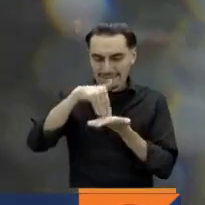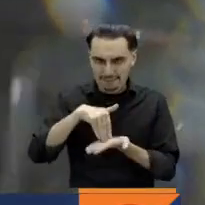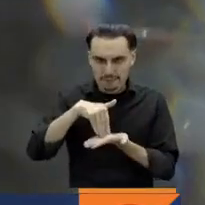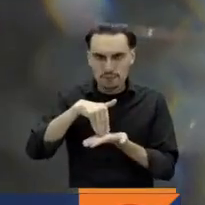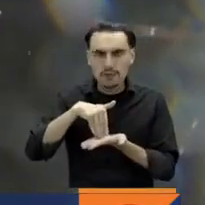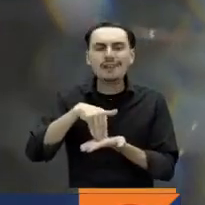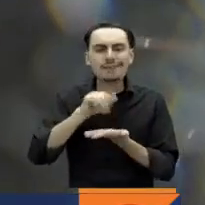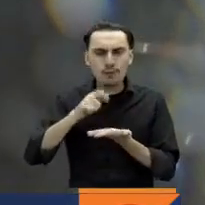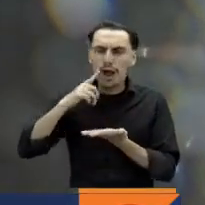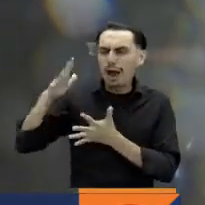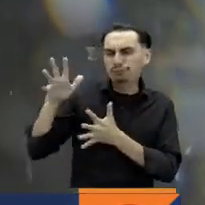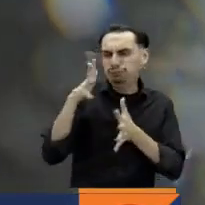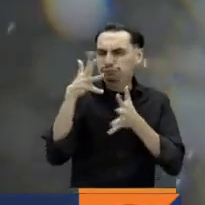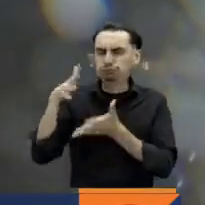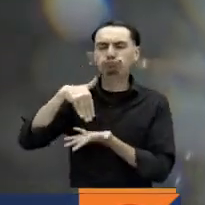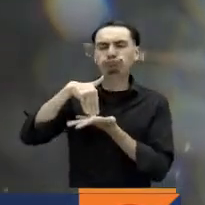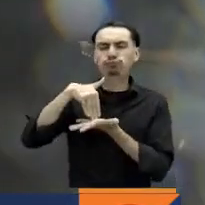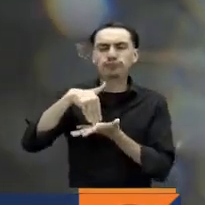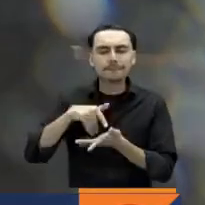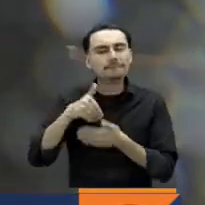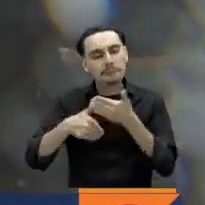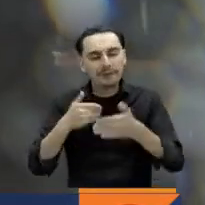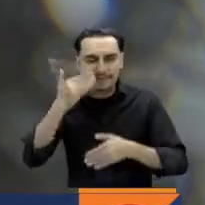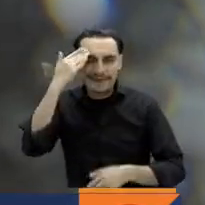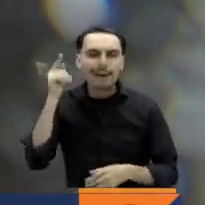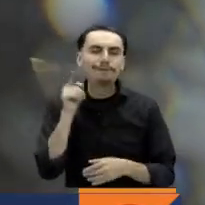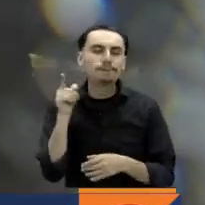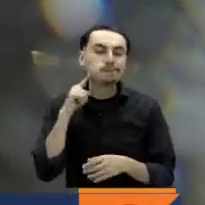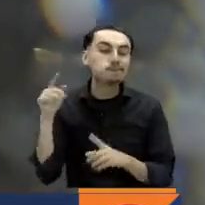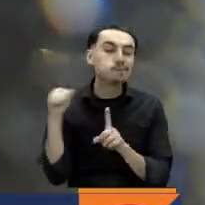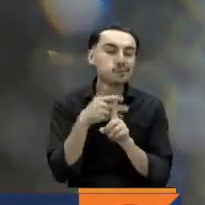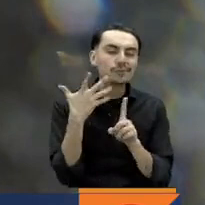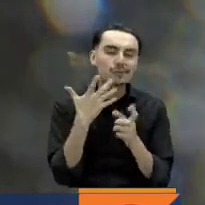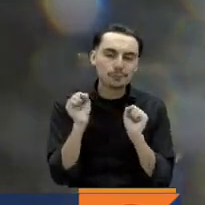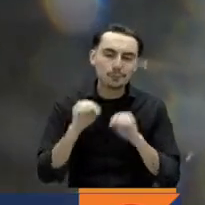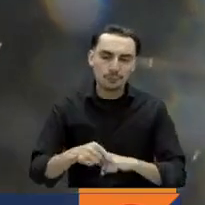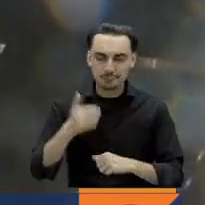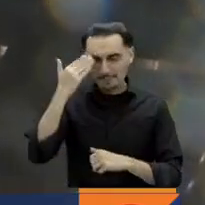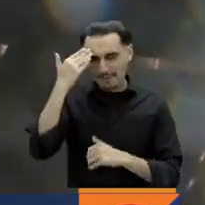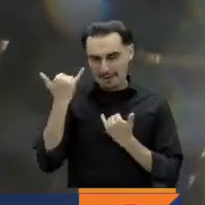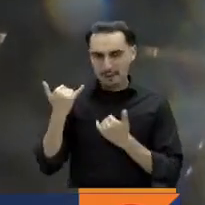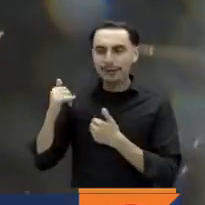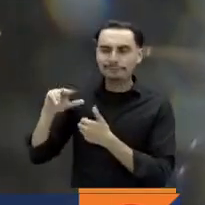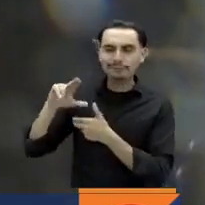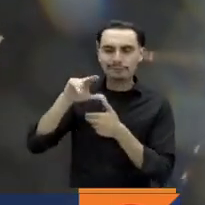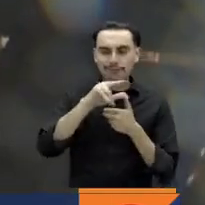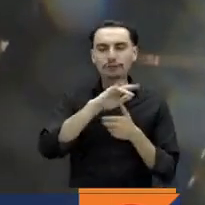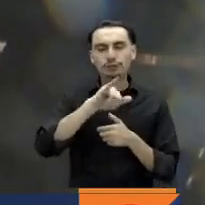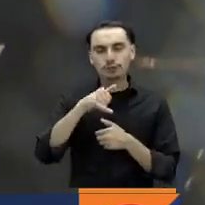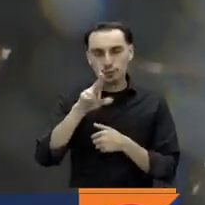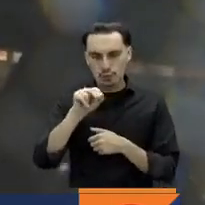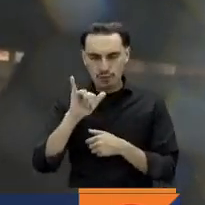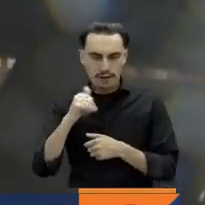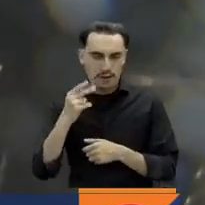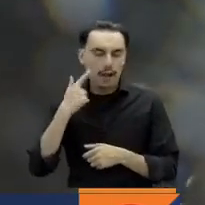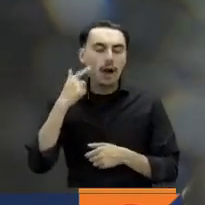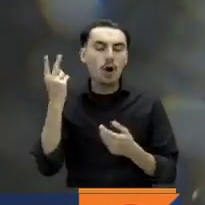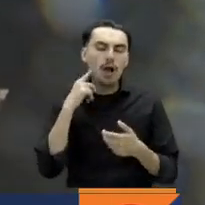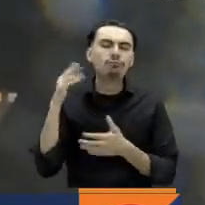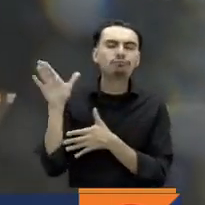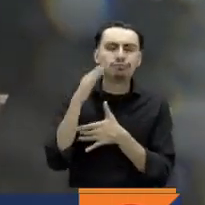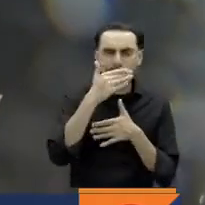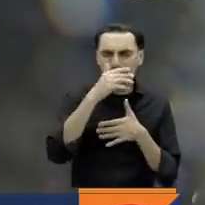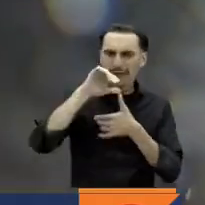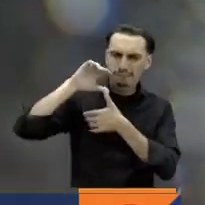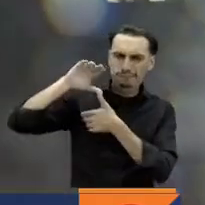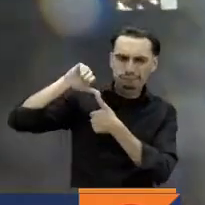soportar un poco estas afectaciones que puede generar el paso del huracán Julia con vientos ya superiores a los